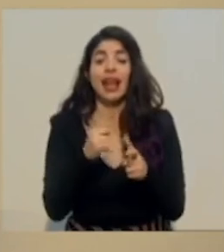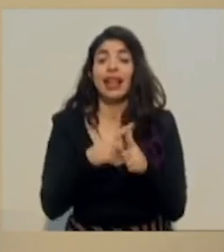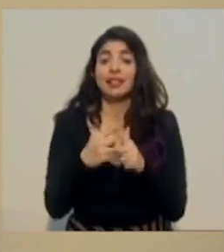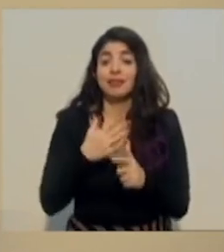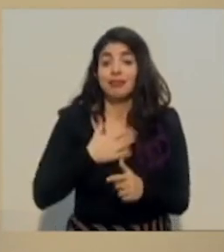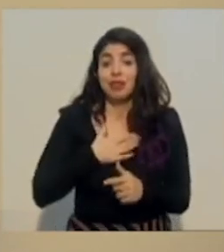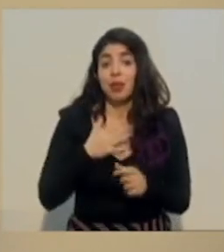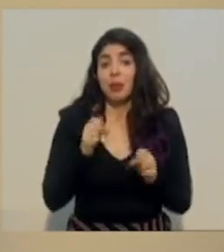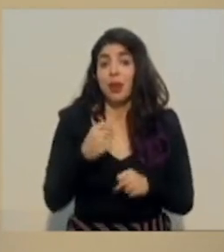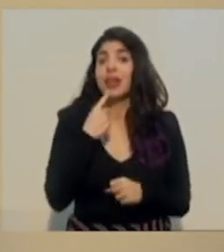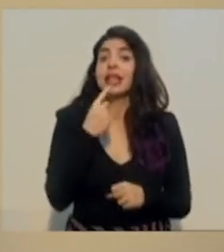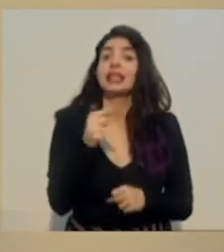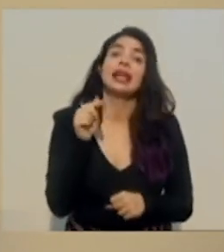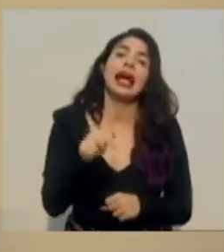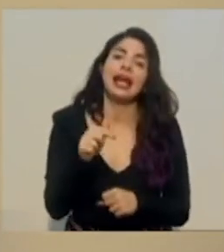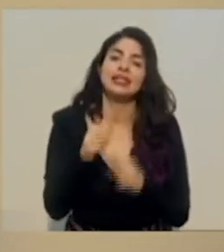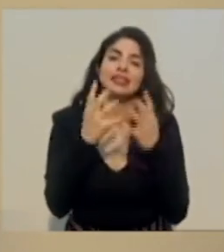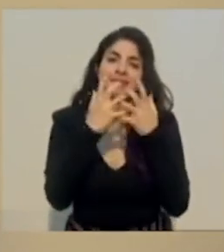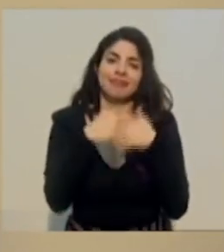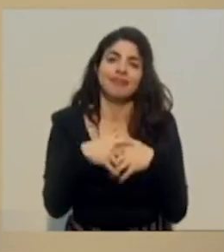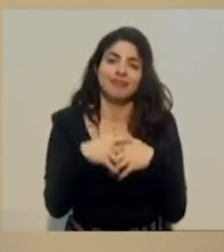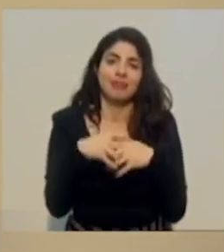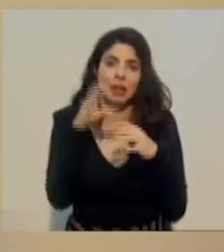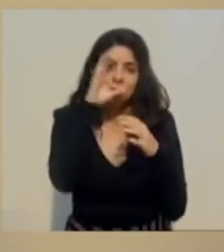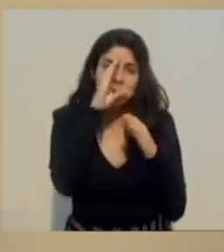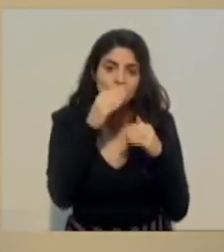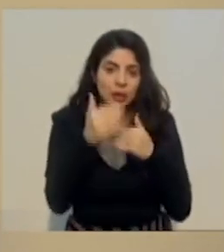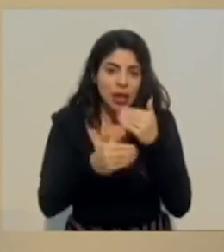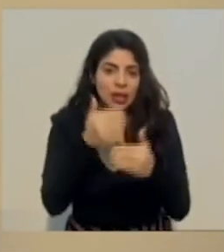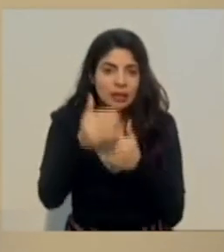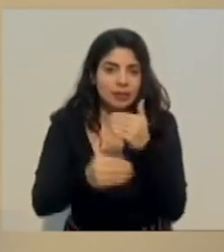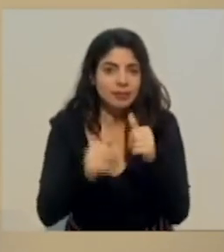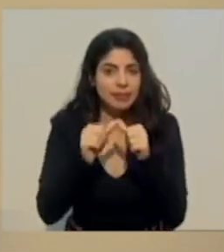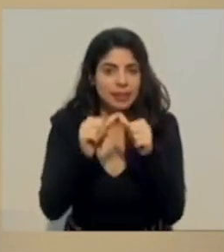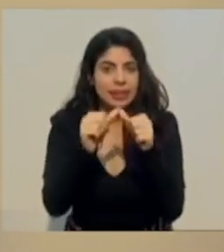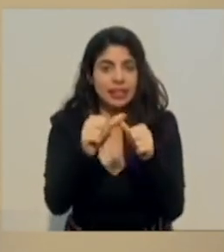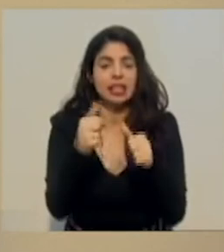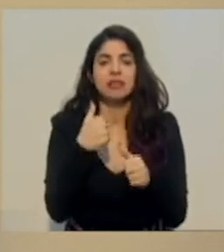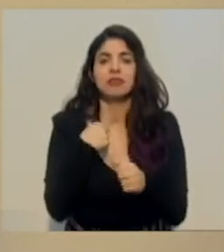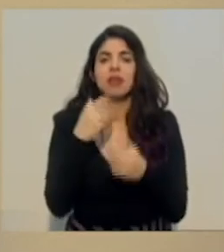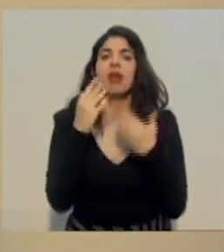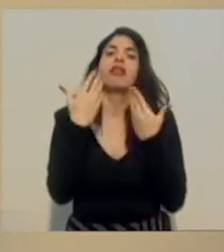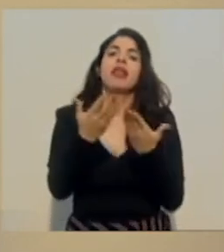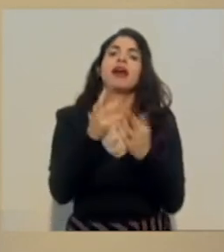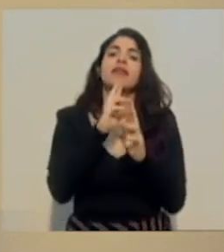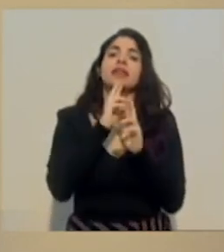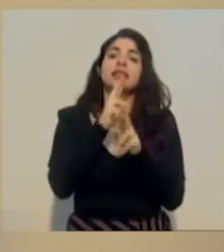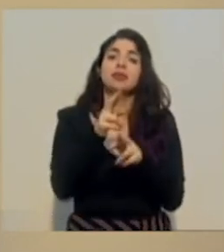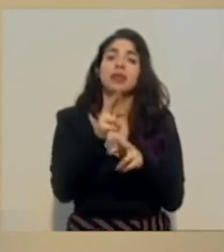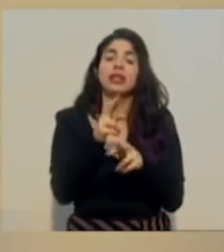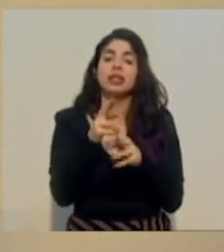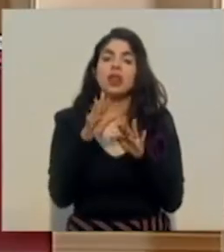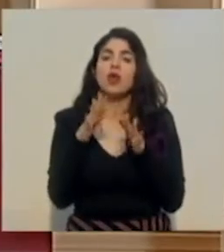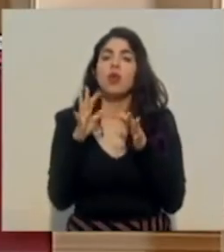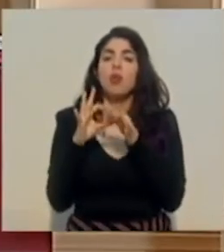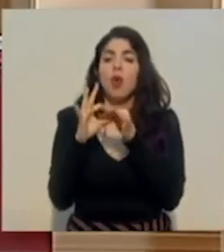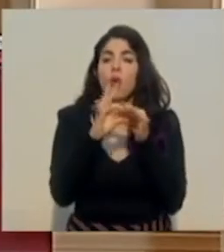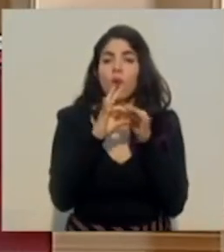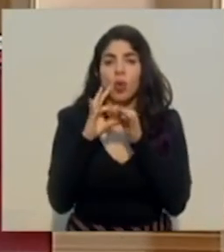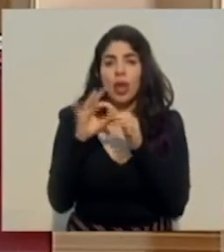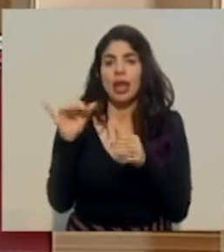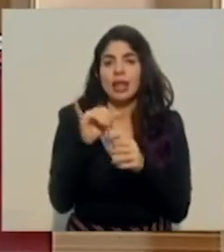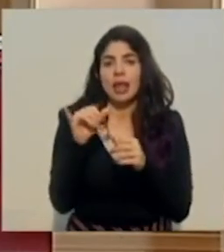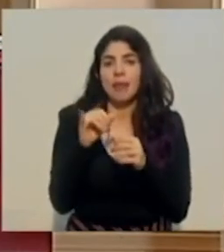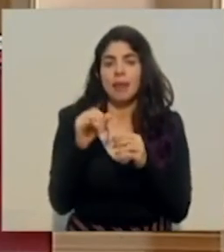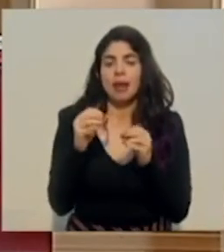a la que avanzamos y le voy a dejar la respuesta a la coordinación que vamos, también de forma muy enérgica, sin jifreado, con